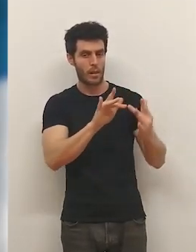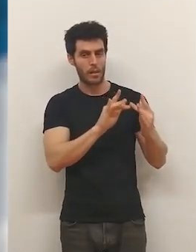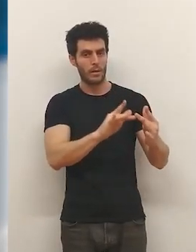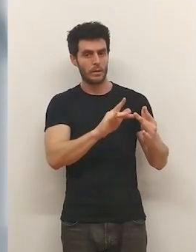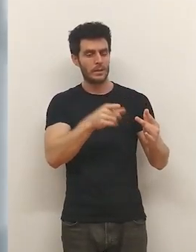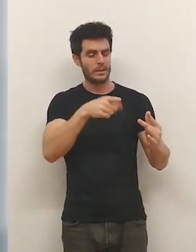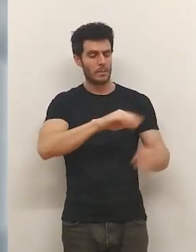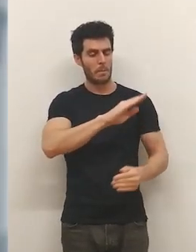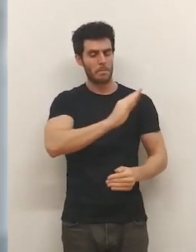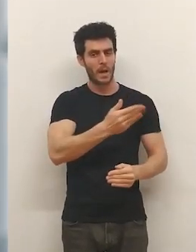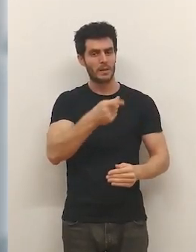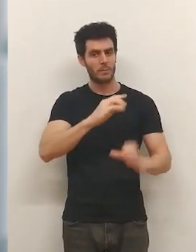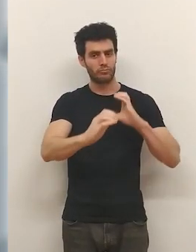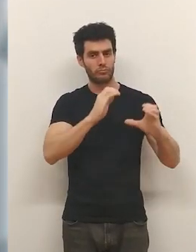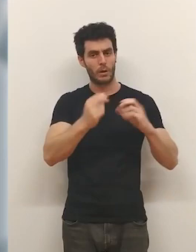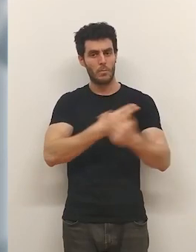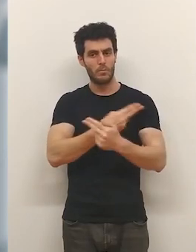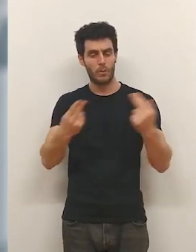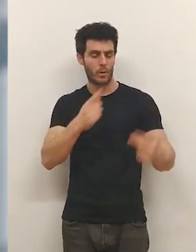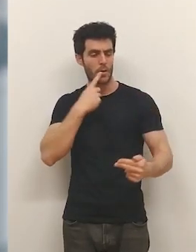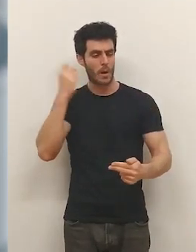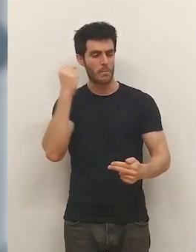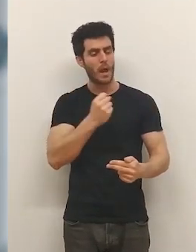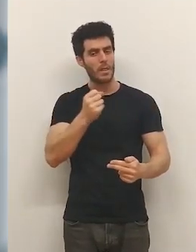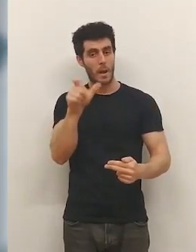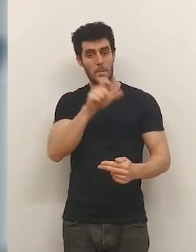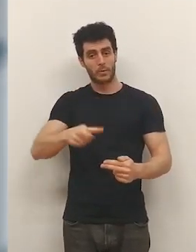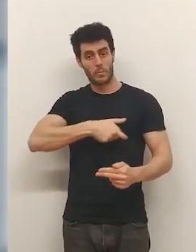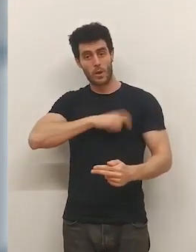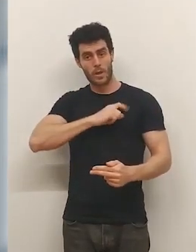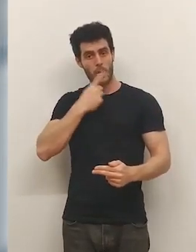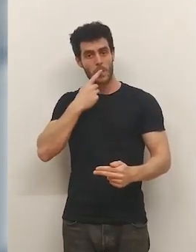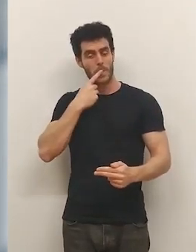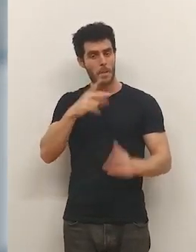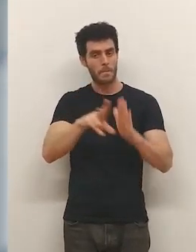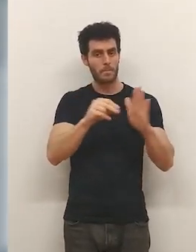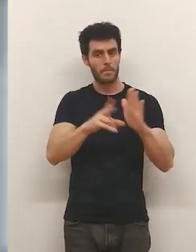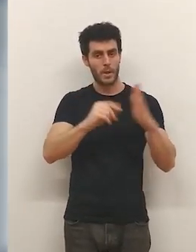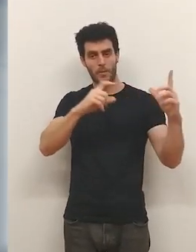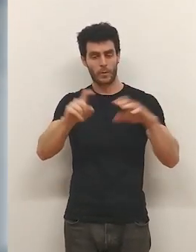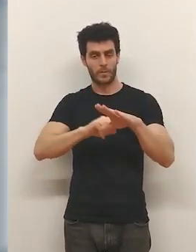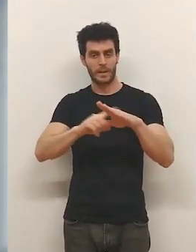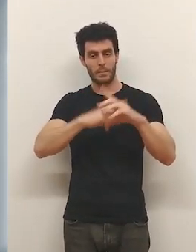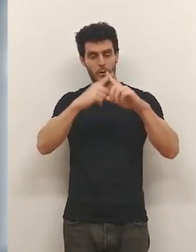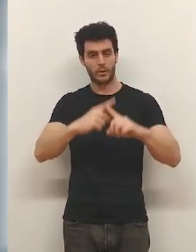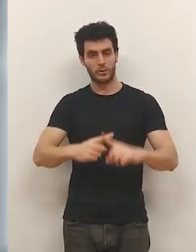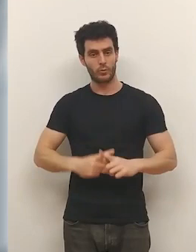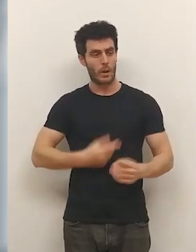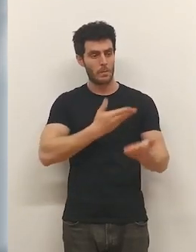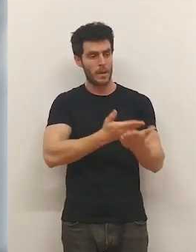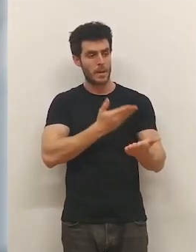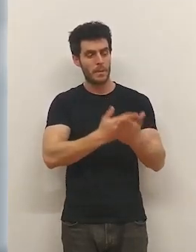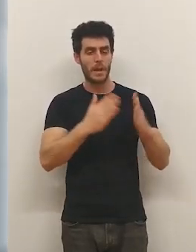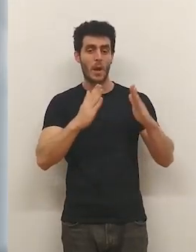daño... ...y publicar las conversaciones mantenidas entre ellos. Los agentes pudieron determinar... ...que los vídeos y fotografías de carácter sexual... ...se